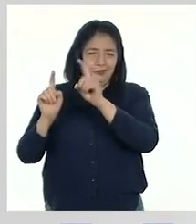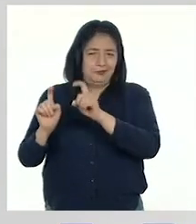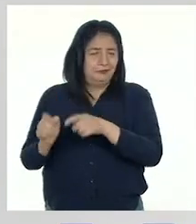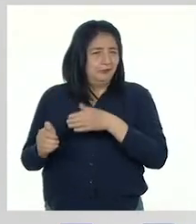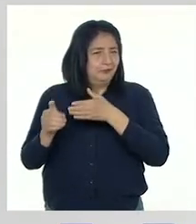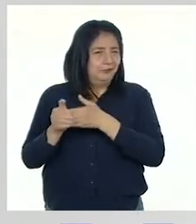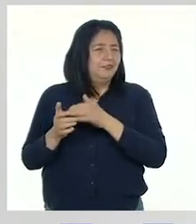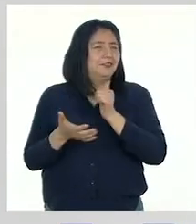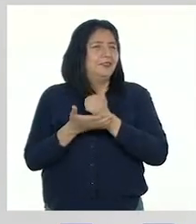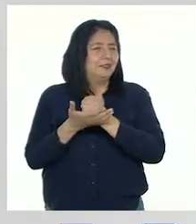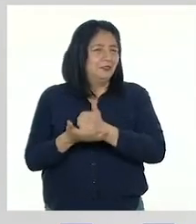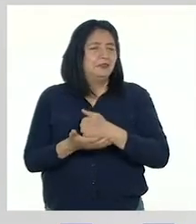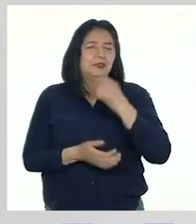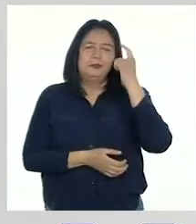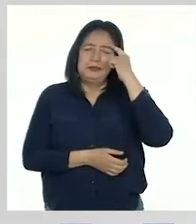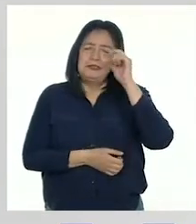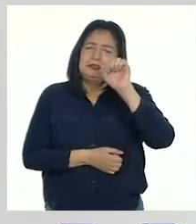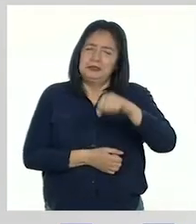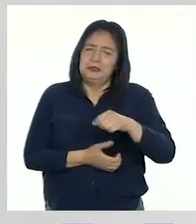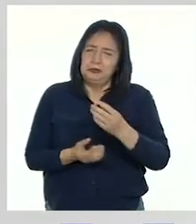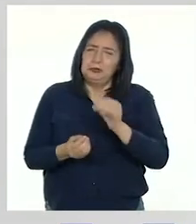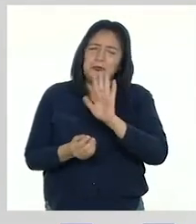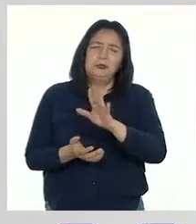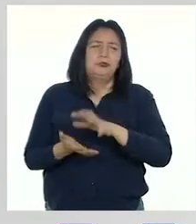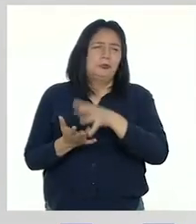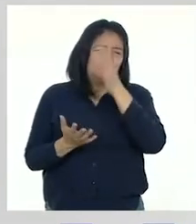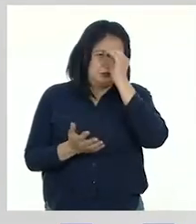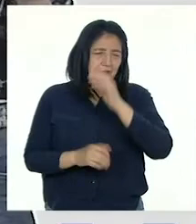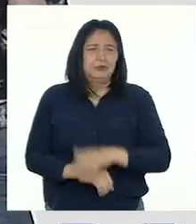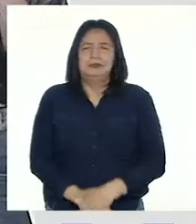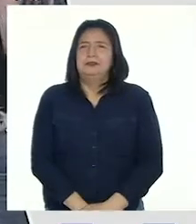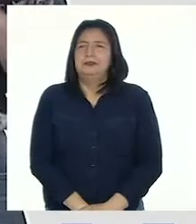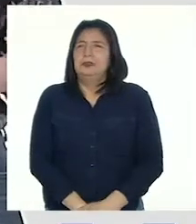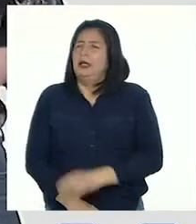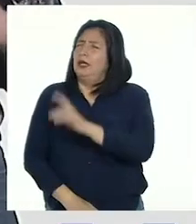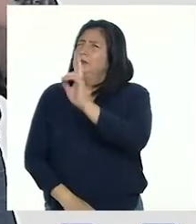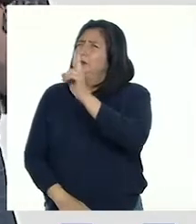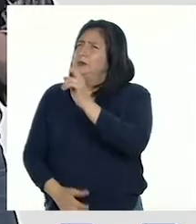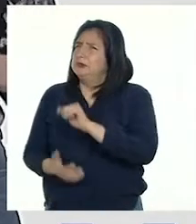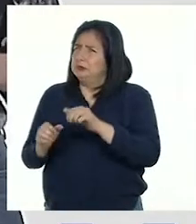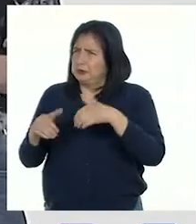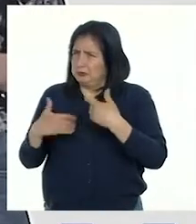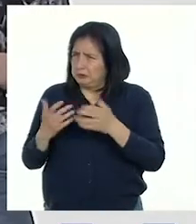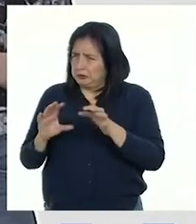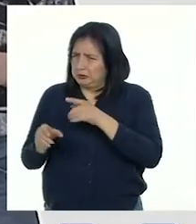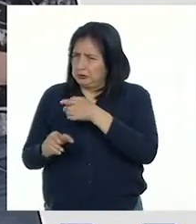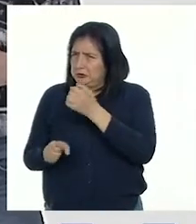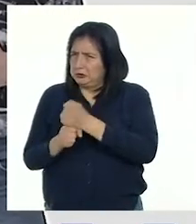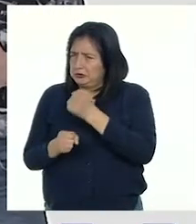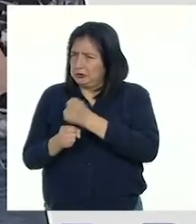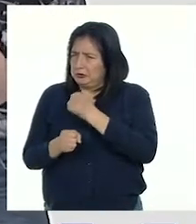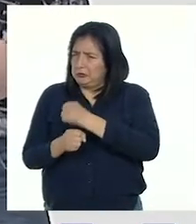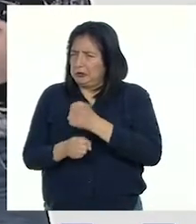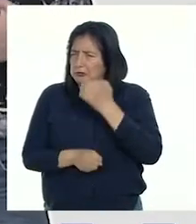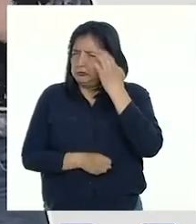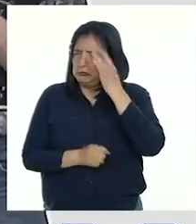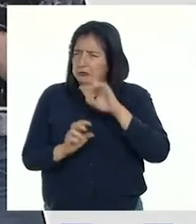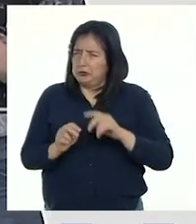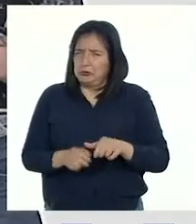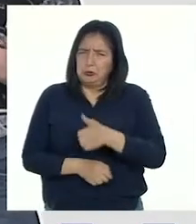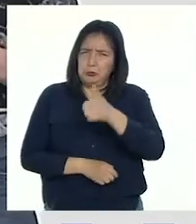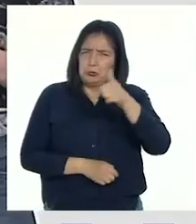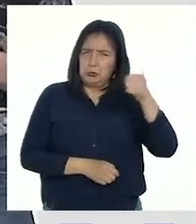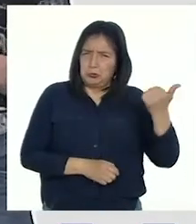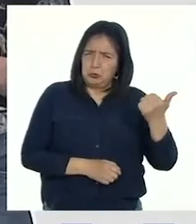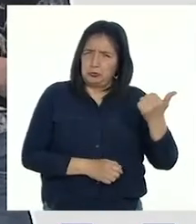guías que te ayudarán a reflexionar sobre tus aprendizajes. Profesora, ¿se puede hacer este trabajo de reflexión con los